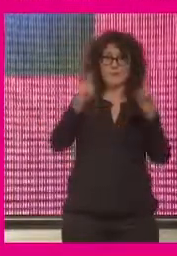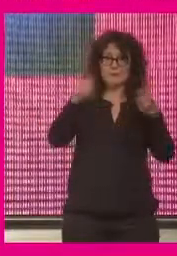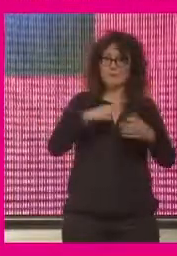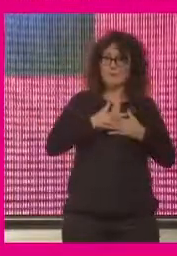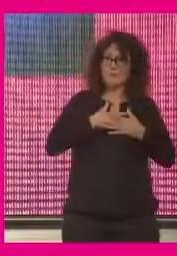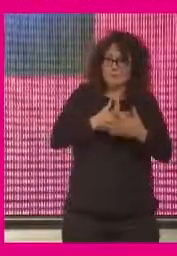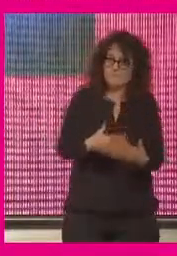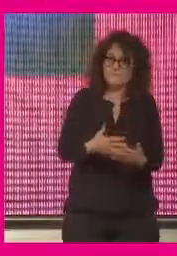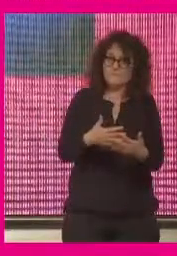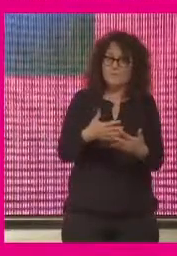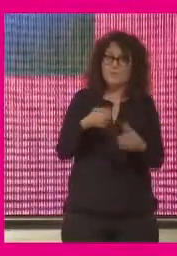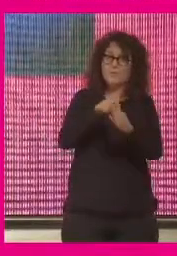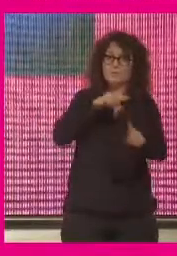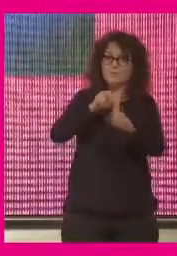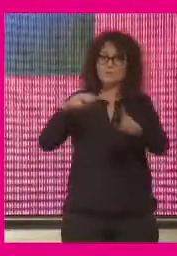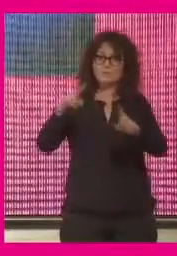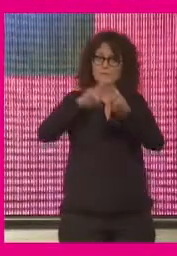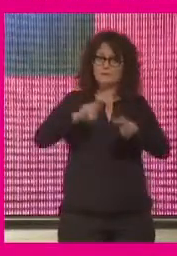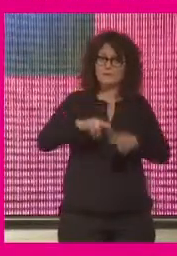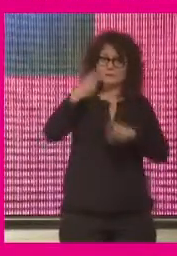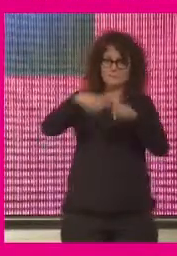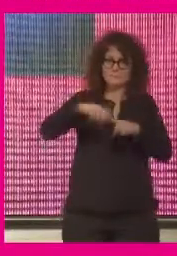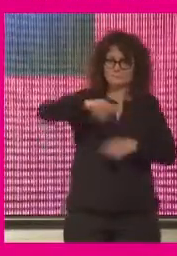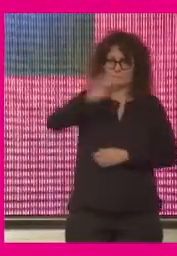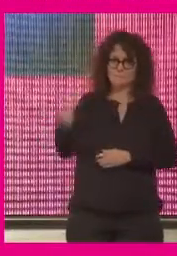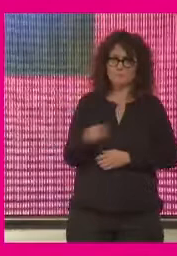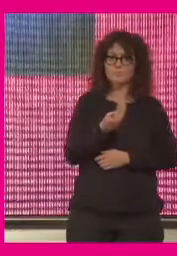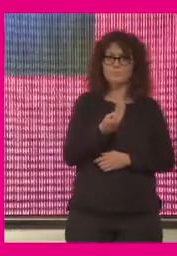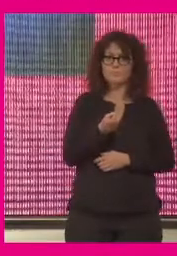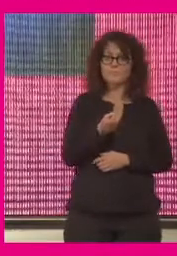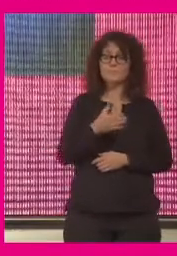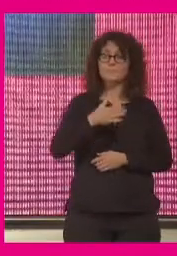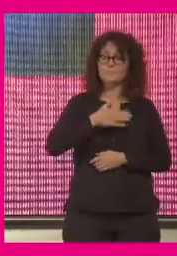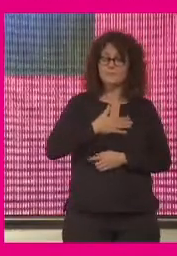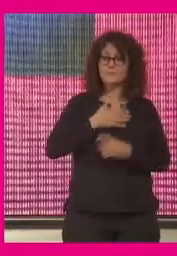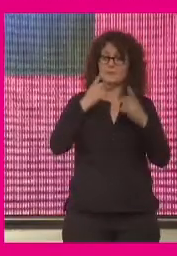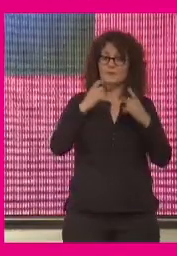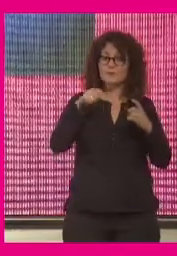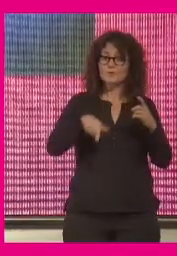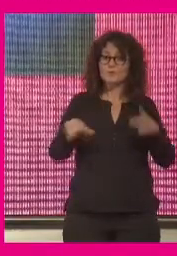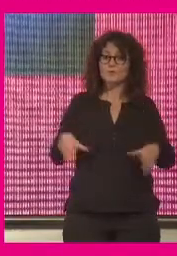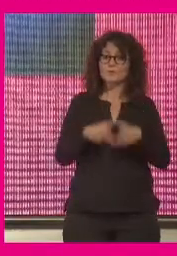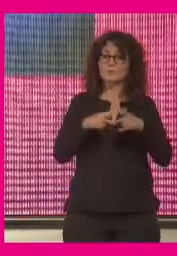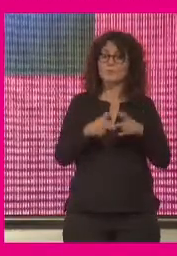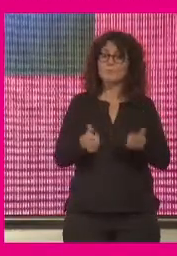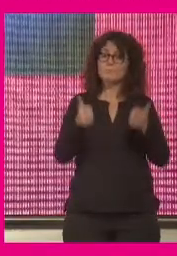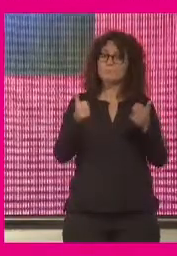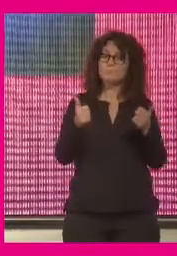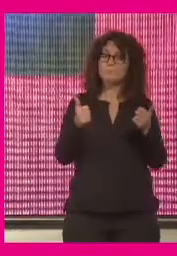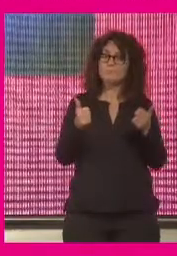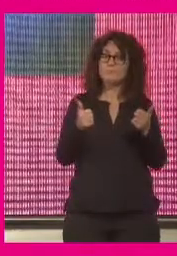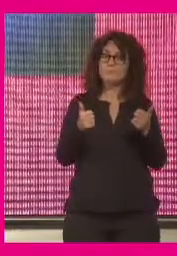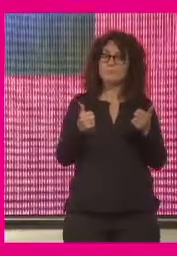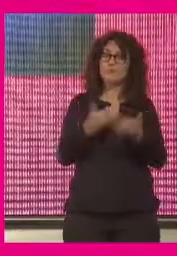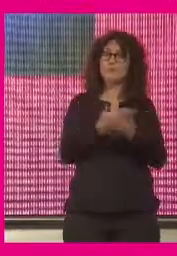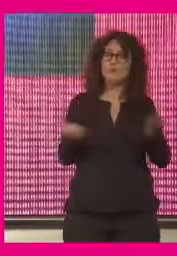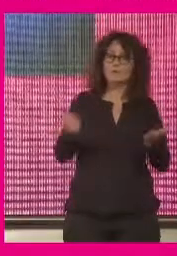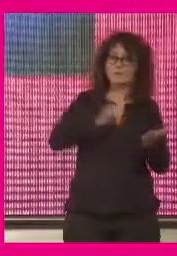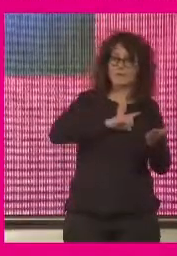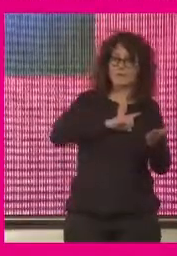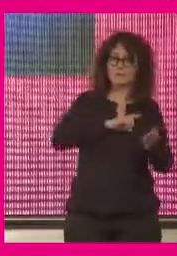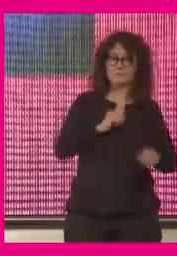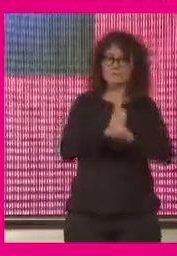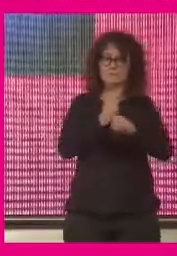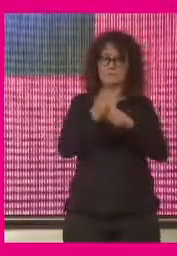voluntades y muchas perspectivas de análisis entonces yo lo que sí que he hecho en falta en nuestra sociedad es más confianza en la acción